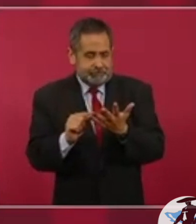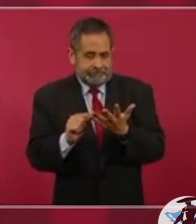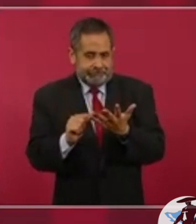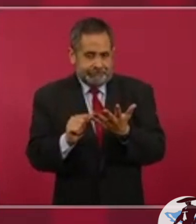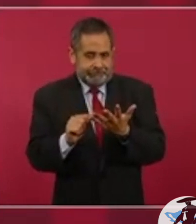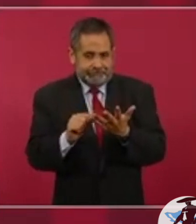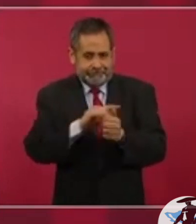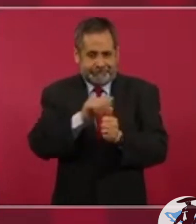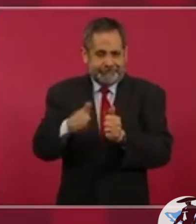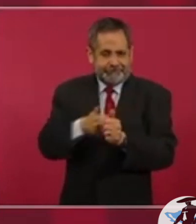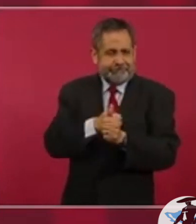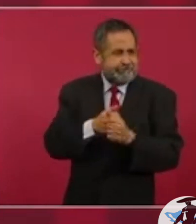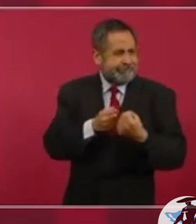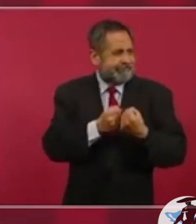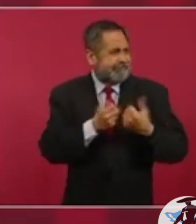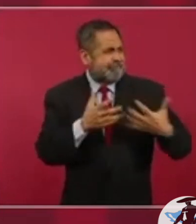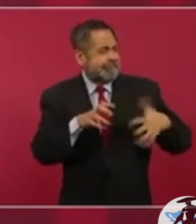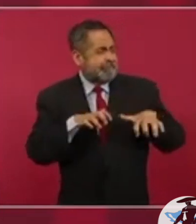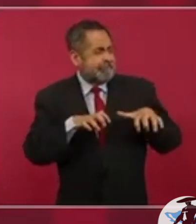son millones,